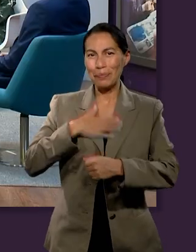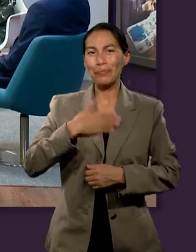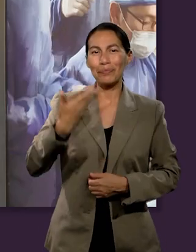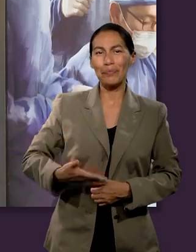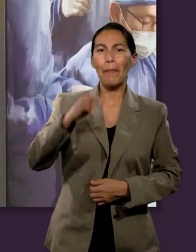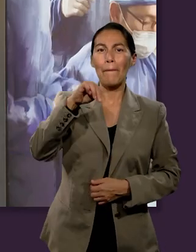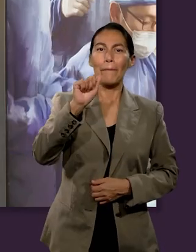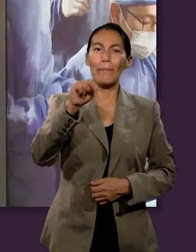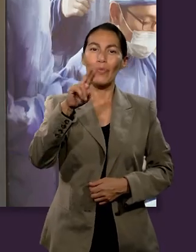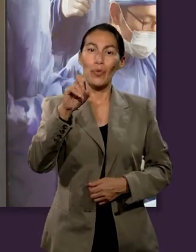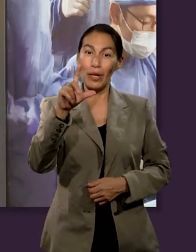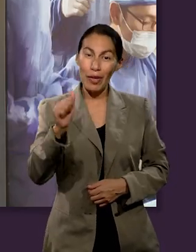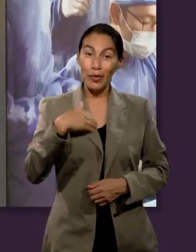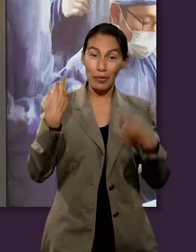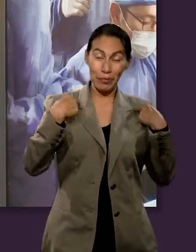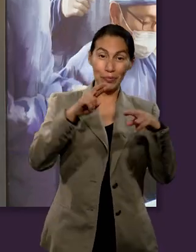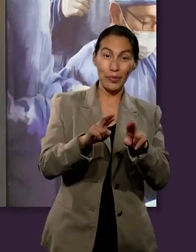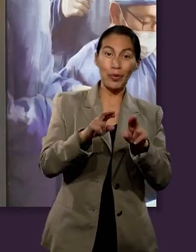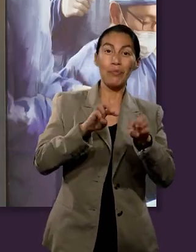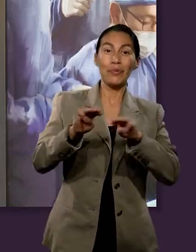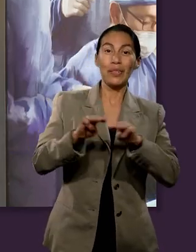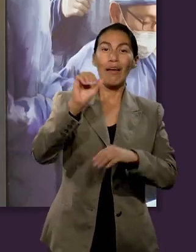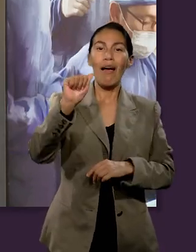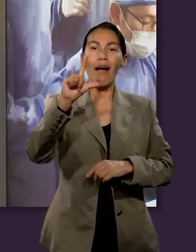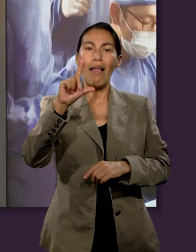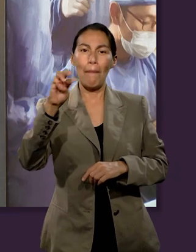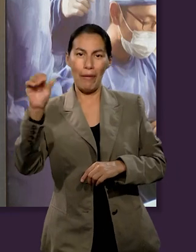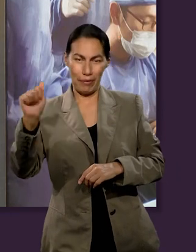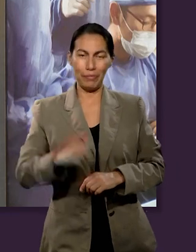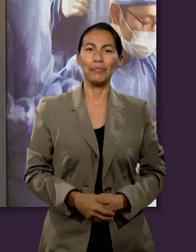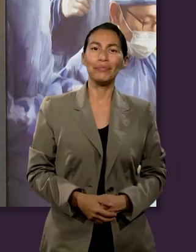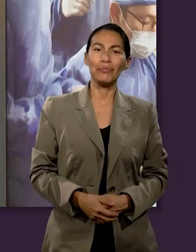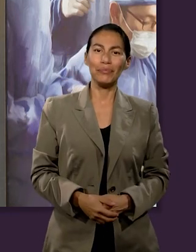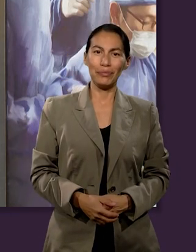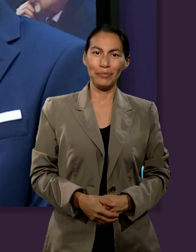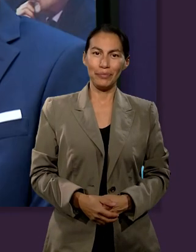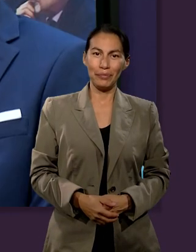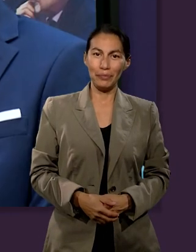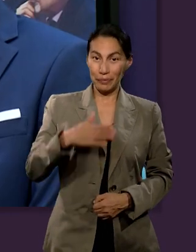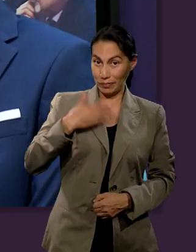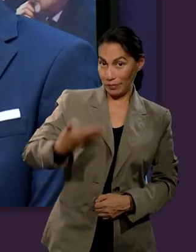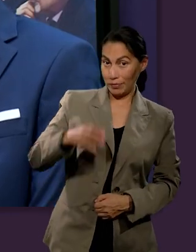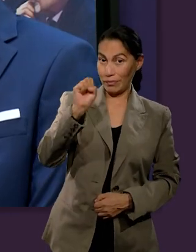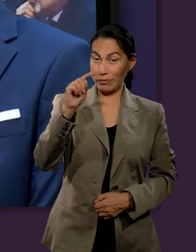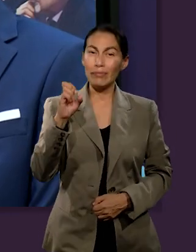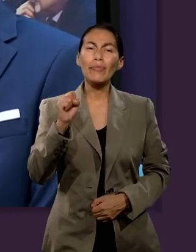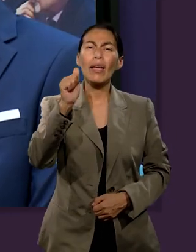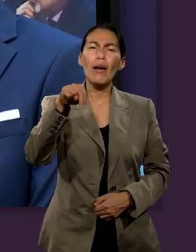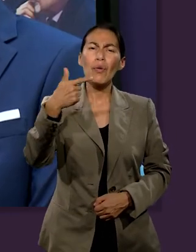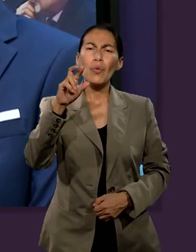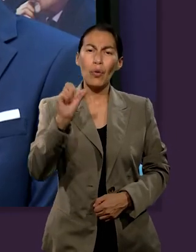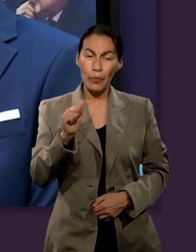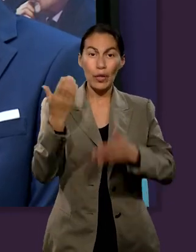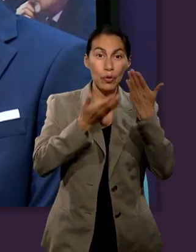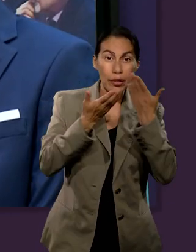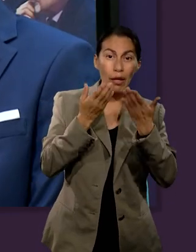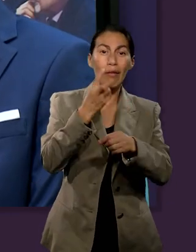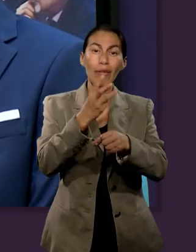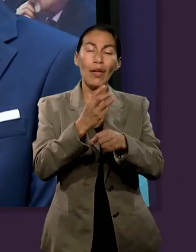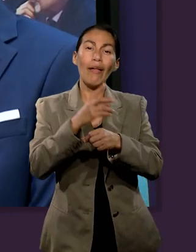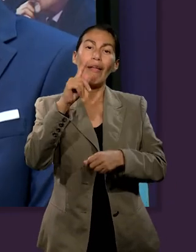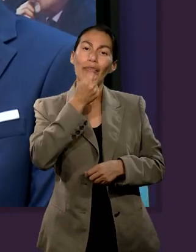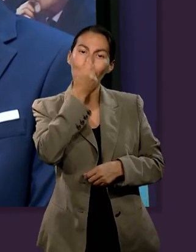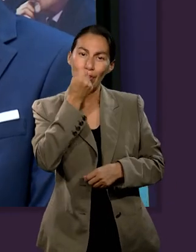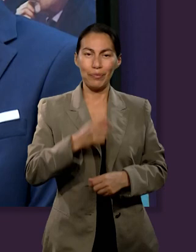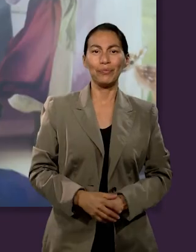Gracias. Mi nombre es Daniela Torres y yo vengo representando el Ministerio de Alma. Mi nombre es Asdrúbal Angulo, estudiante del cuarto